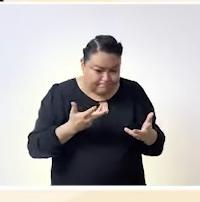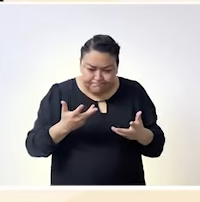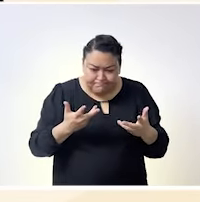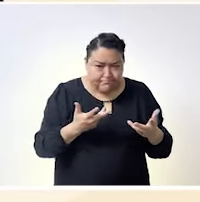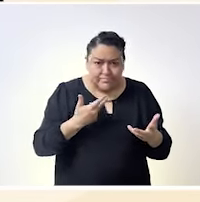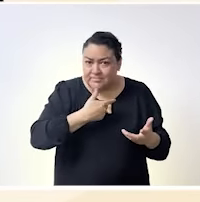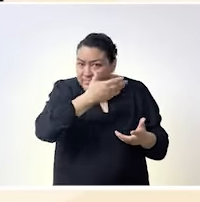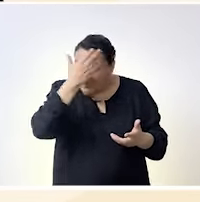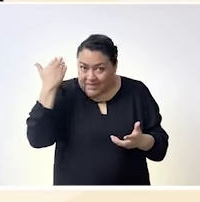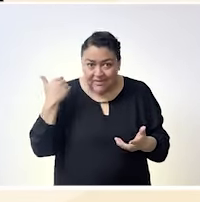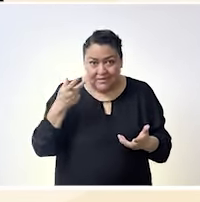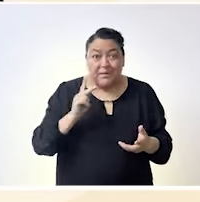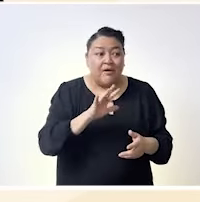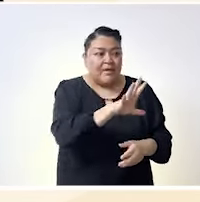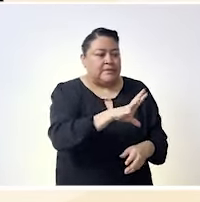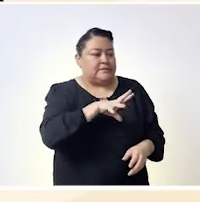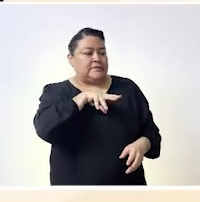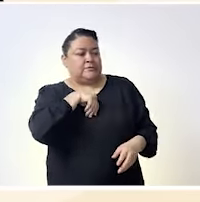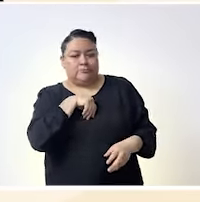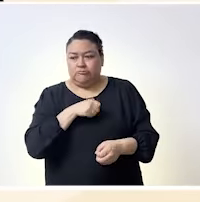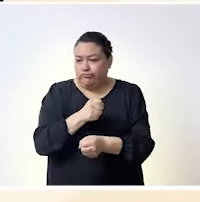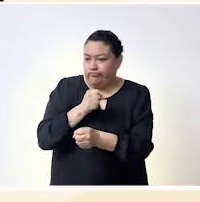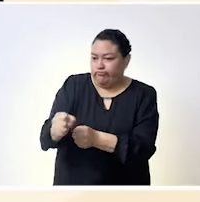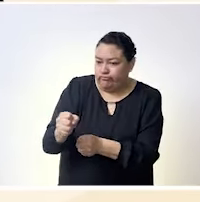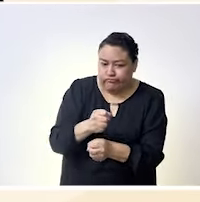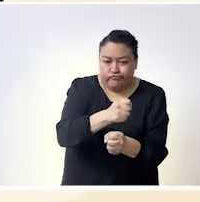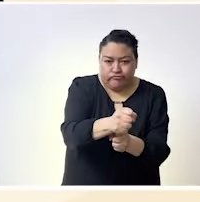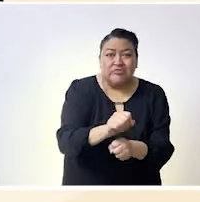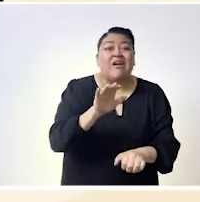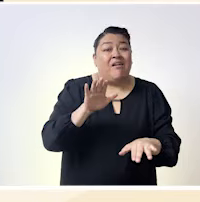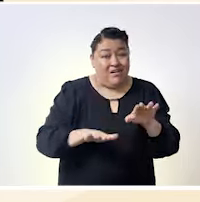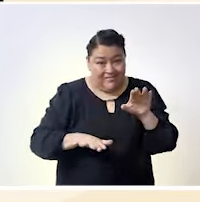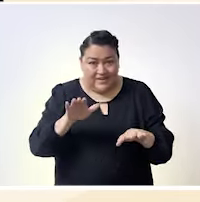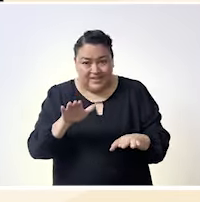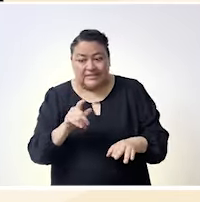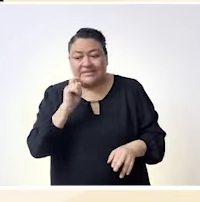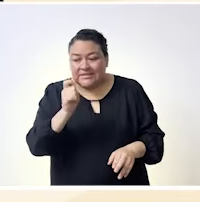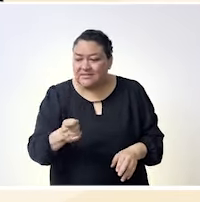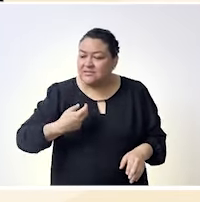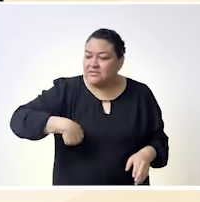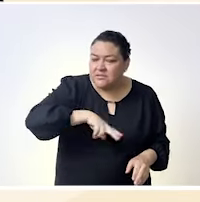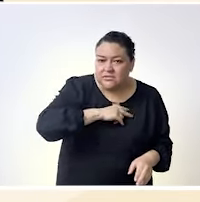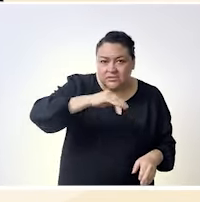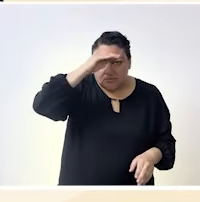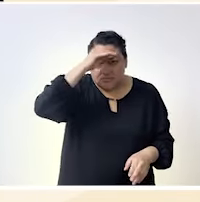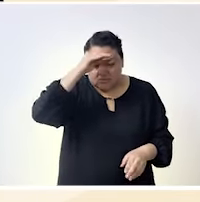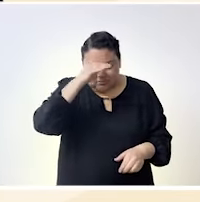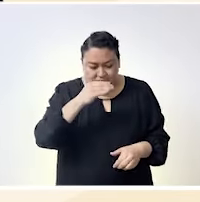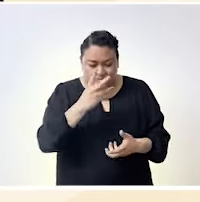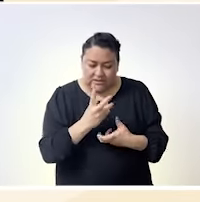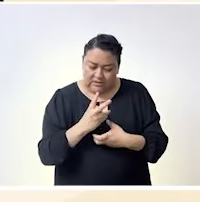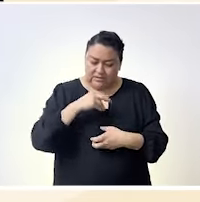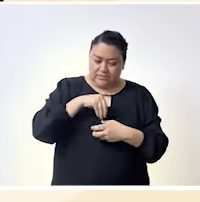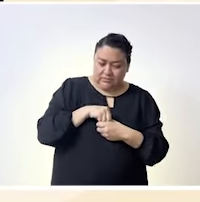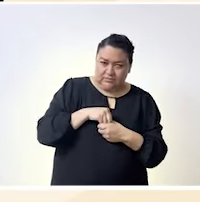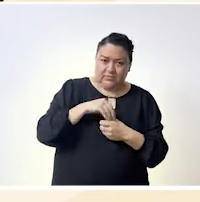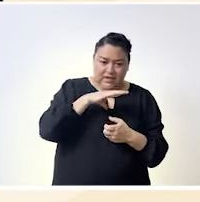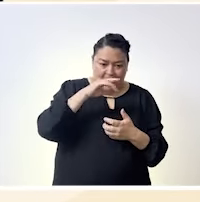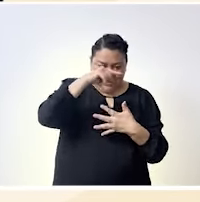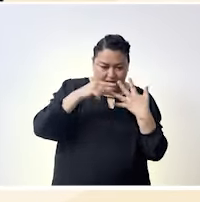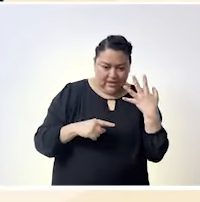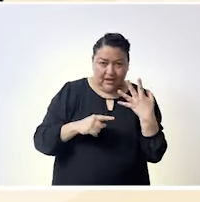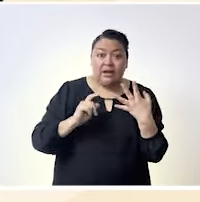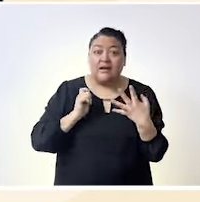nos permitimos y que además replicamos todas estas violencias entonces sí creo que pensar en esto en la interseccionalidad